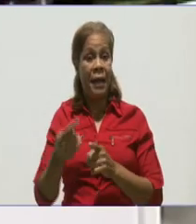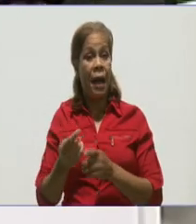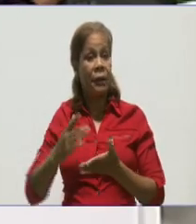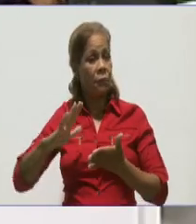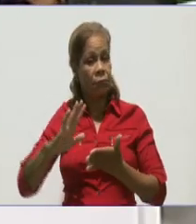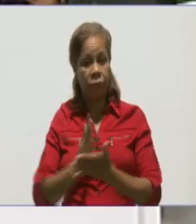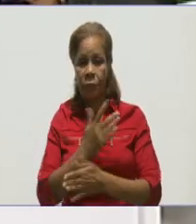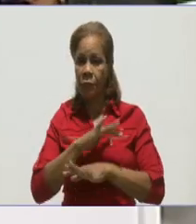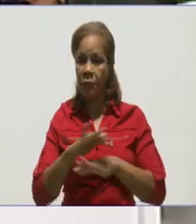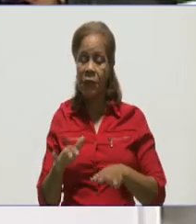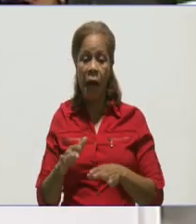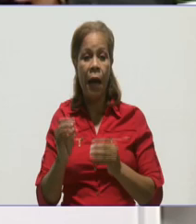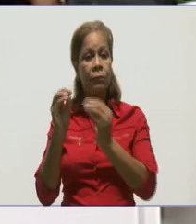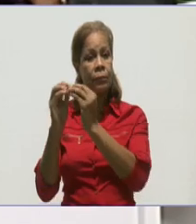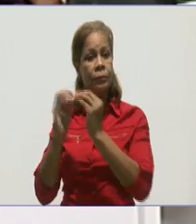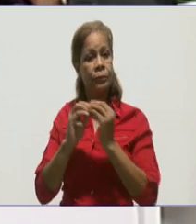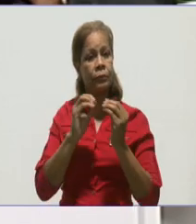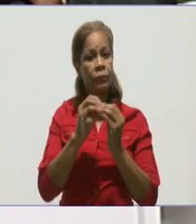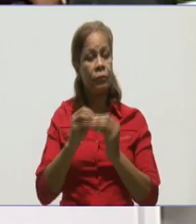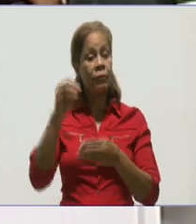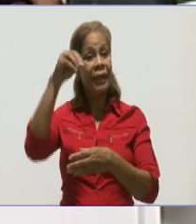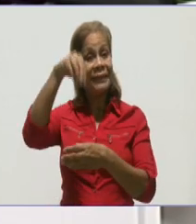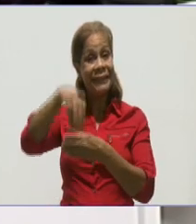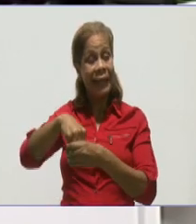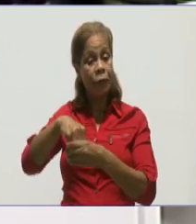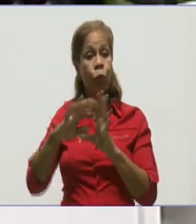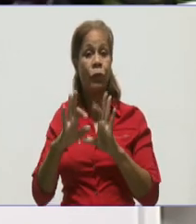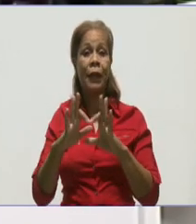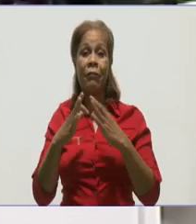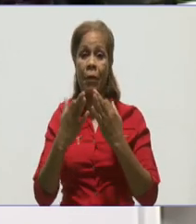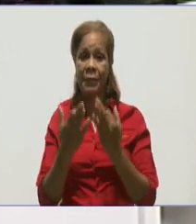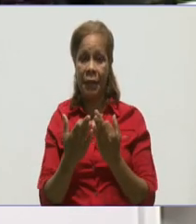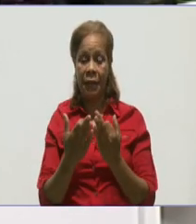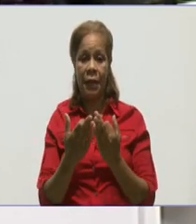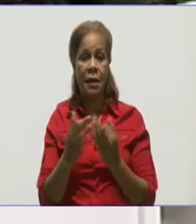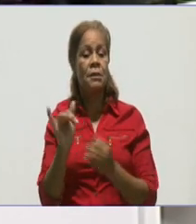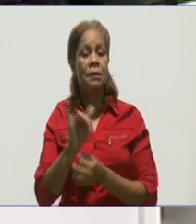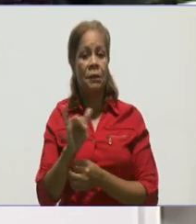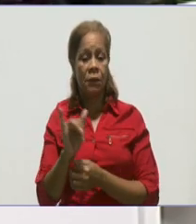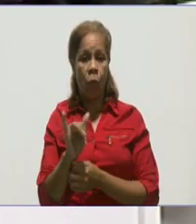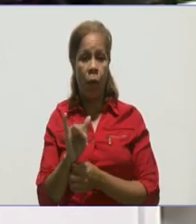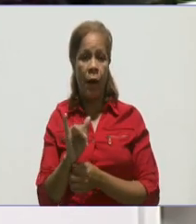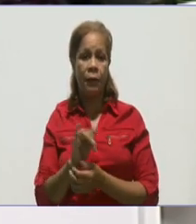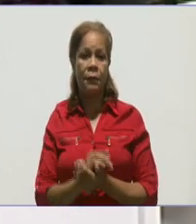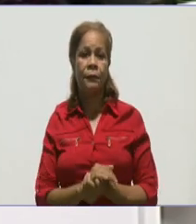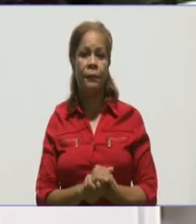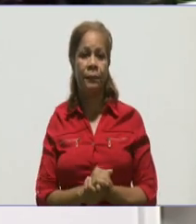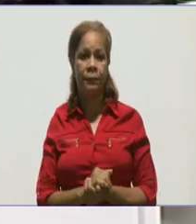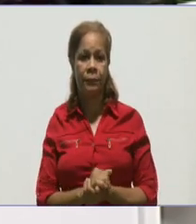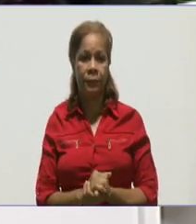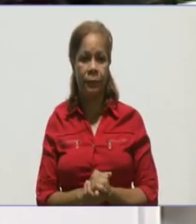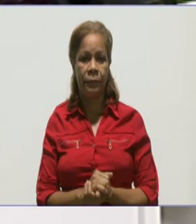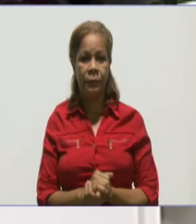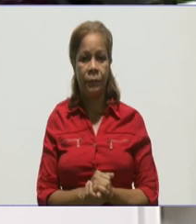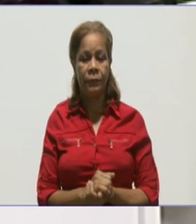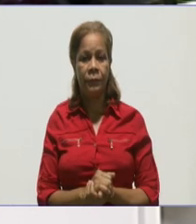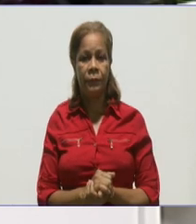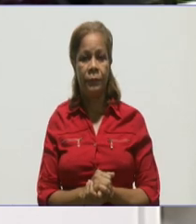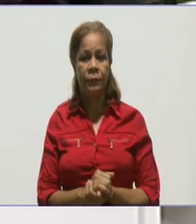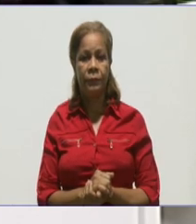sea la transmisión intradomicilaria una de las causas que genere la aparición de nuevos